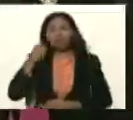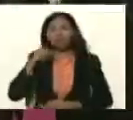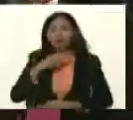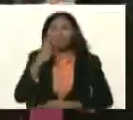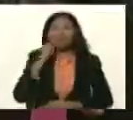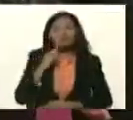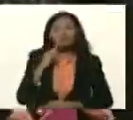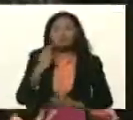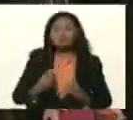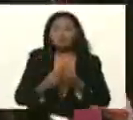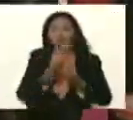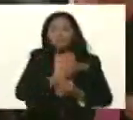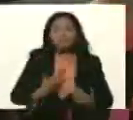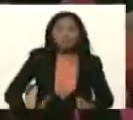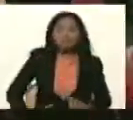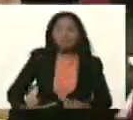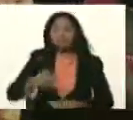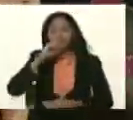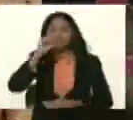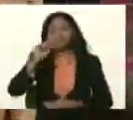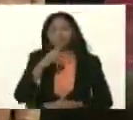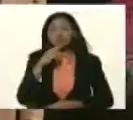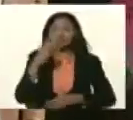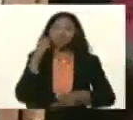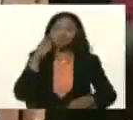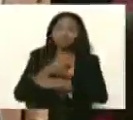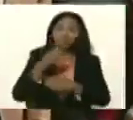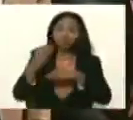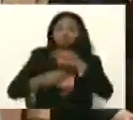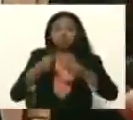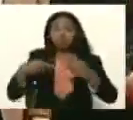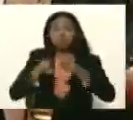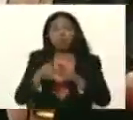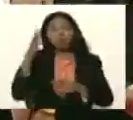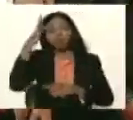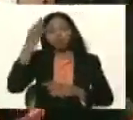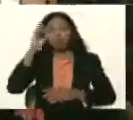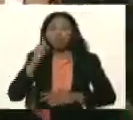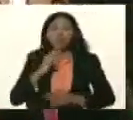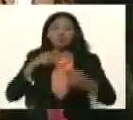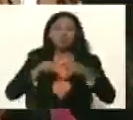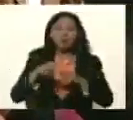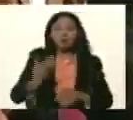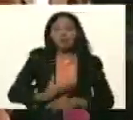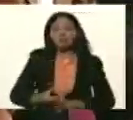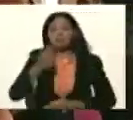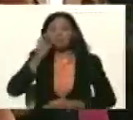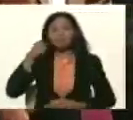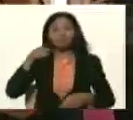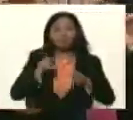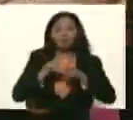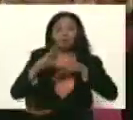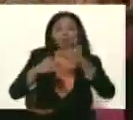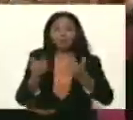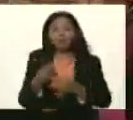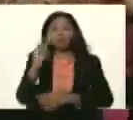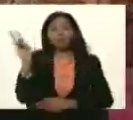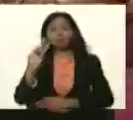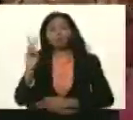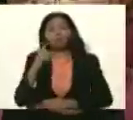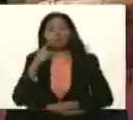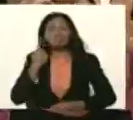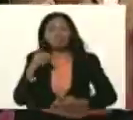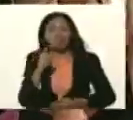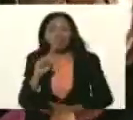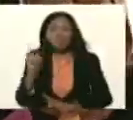bolivarianos con el presidente de la república Nicolás Maduro quien ha ordenado la creación del consejo bolivariano de alcaldes y alcaldesas de Venezuela quienes